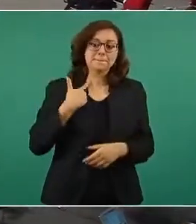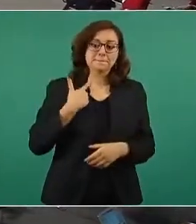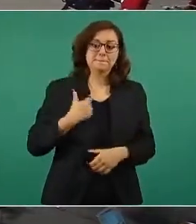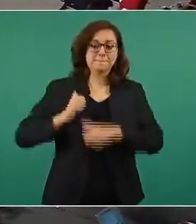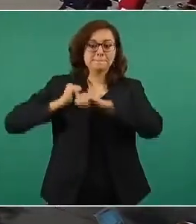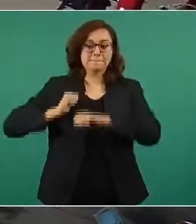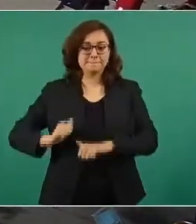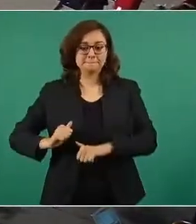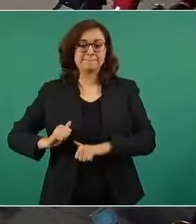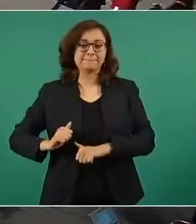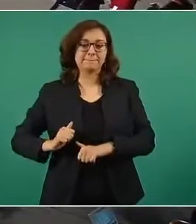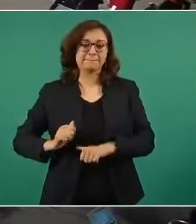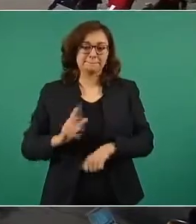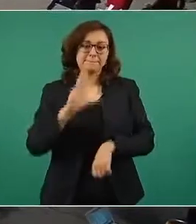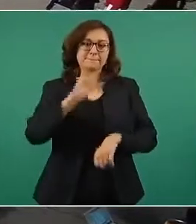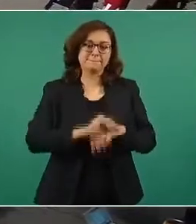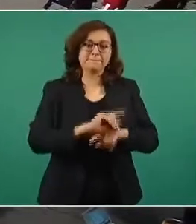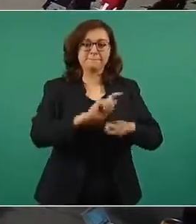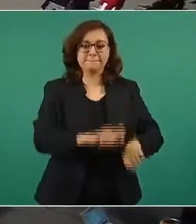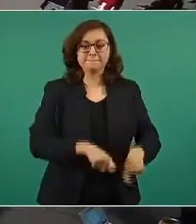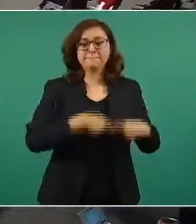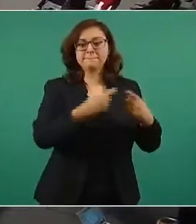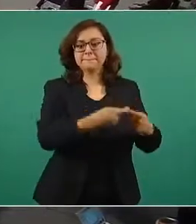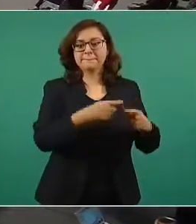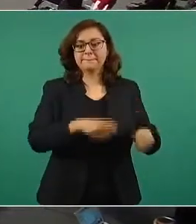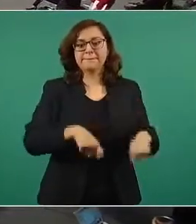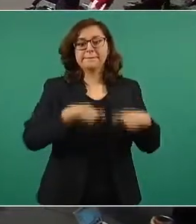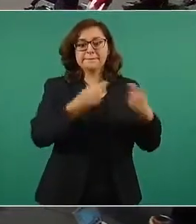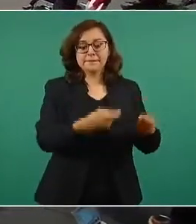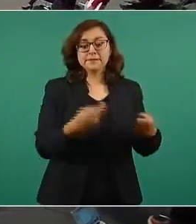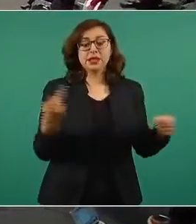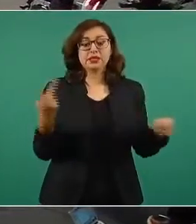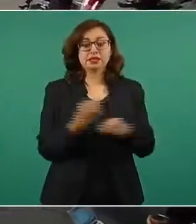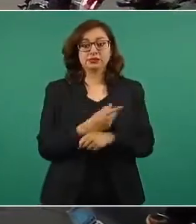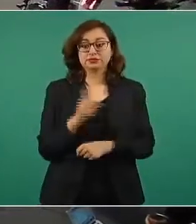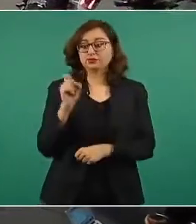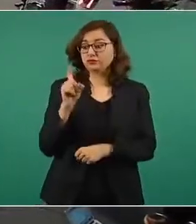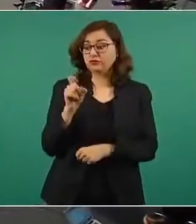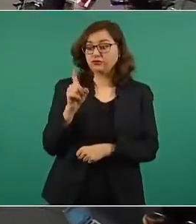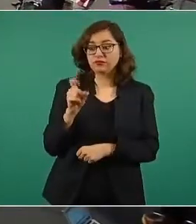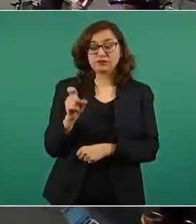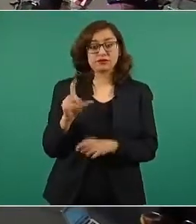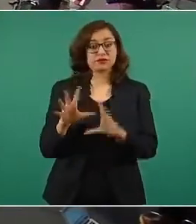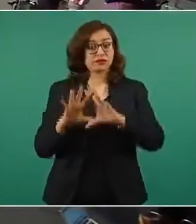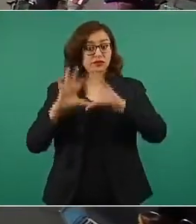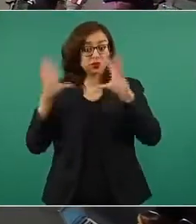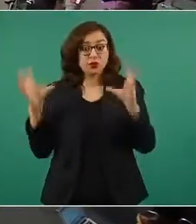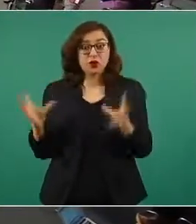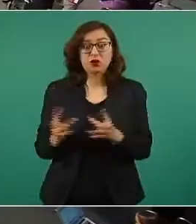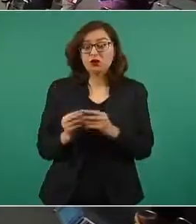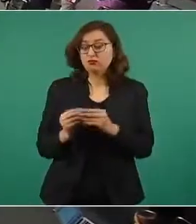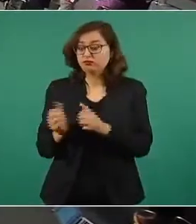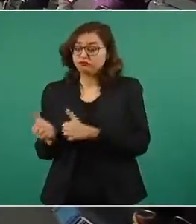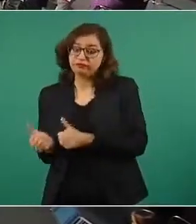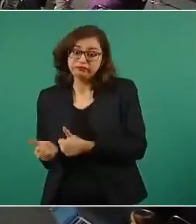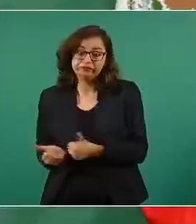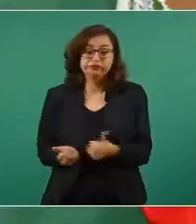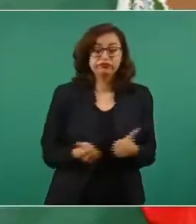cuando estaban comprometiendo todo el agua de consumo doméstico de Mexicali.